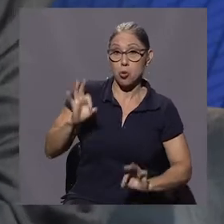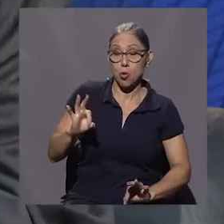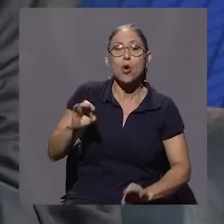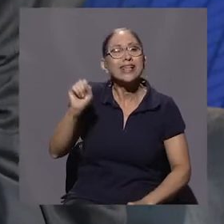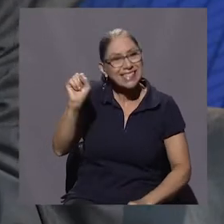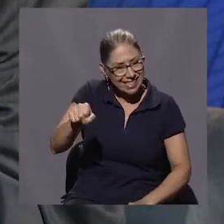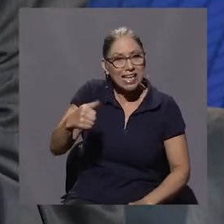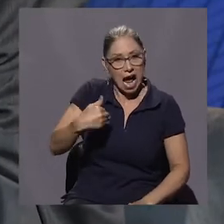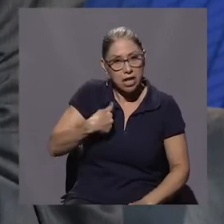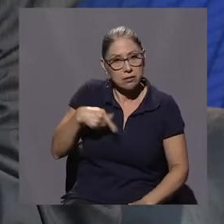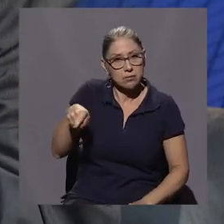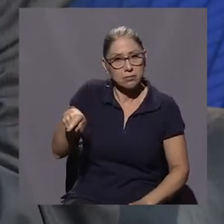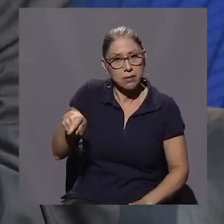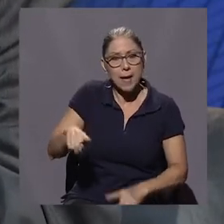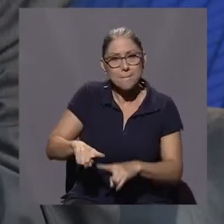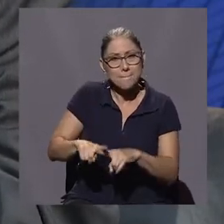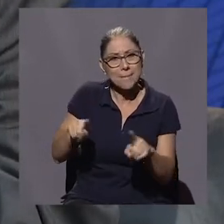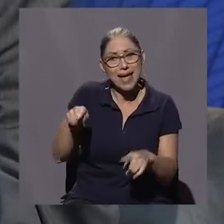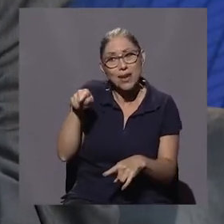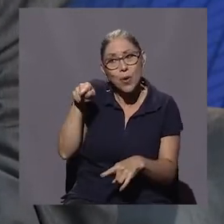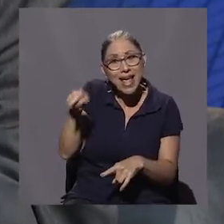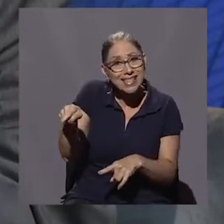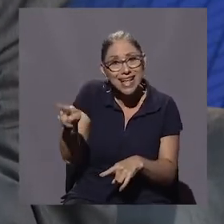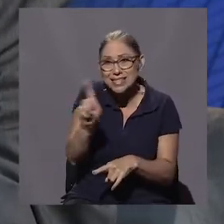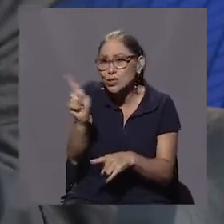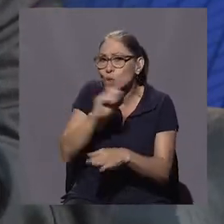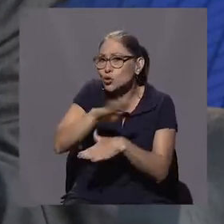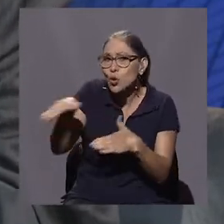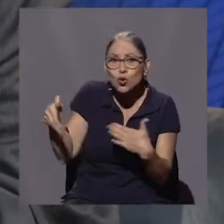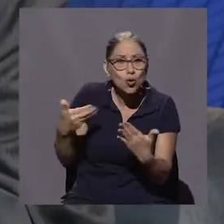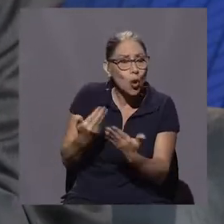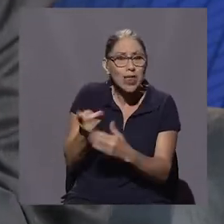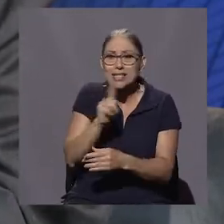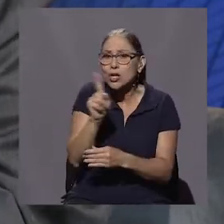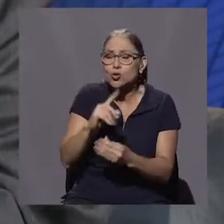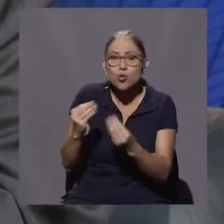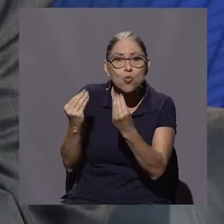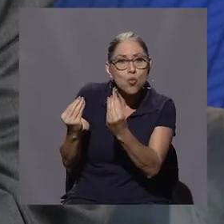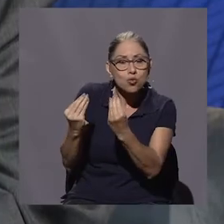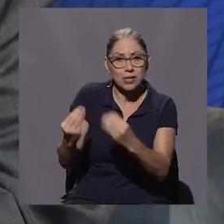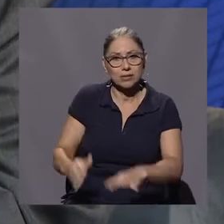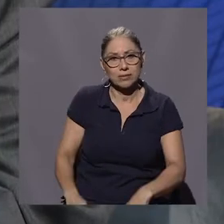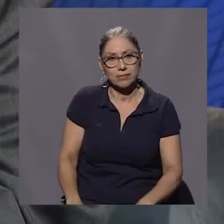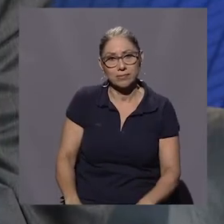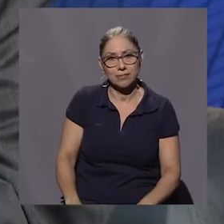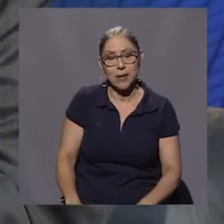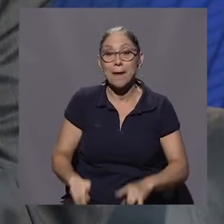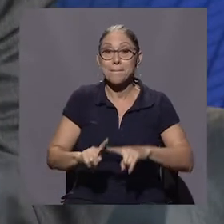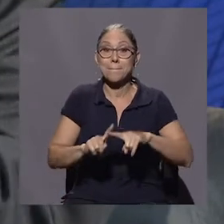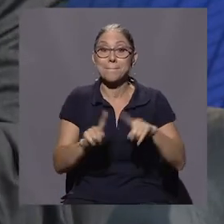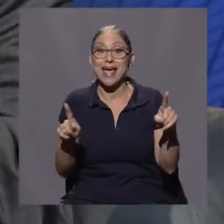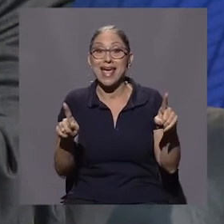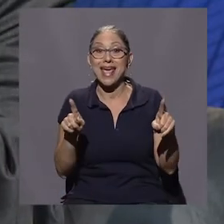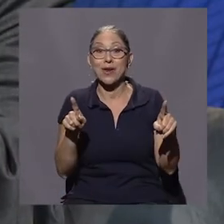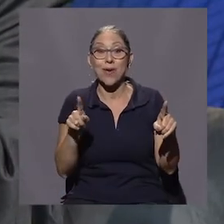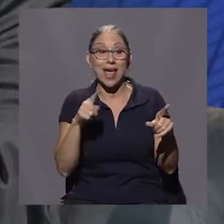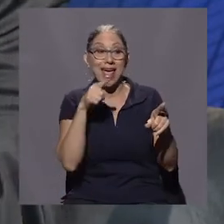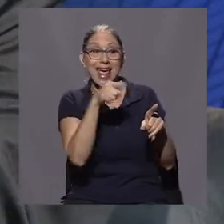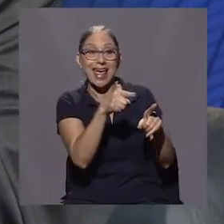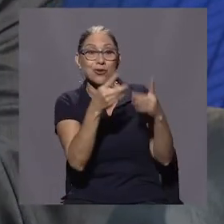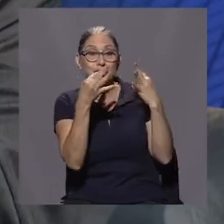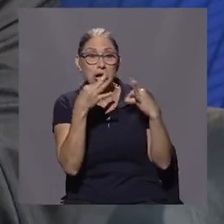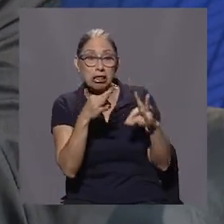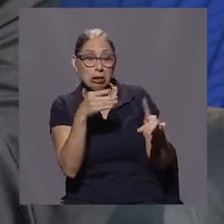que no las haya, pero ni son todas ni son muchas, pero y eso hizo